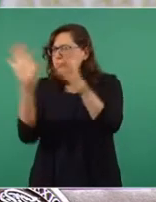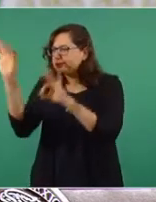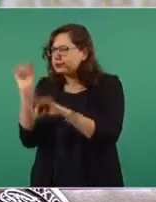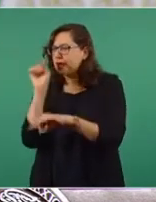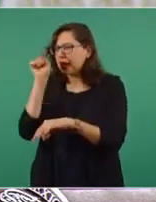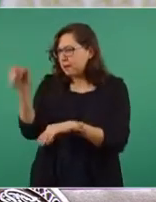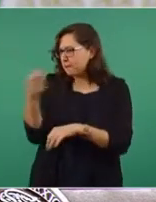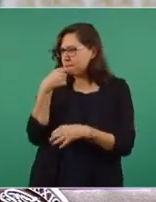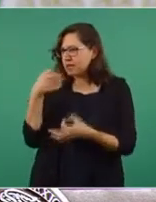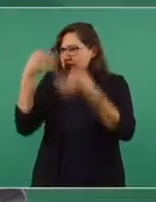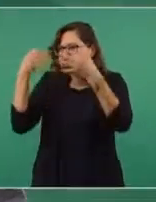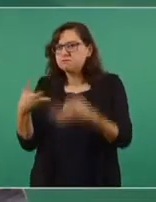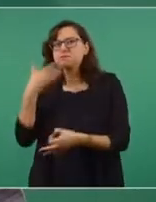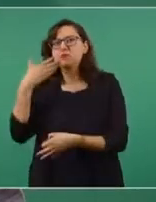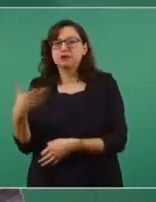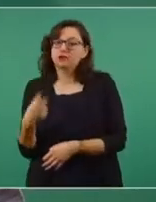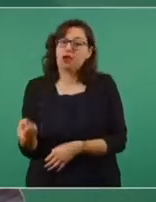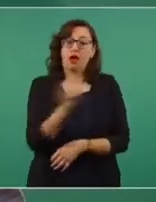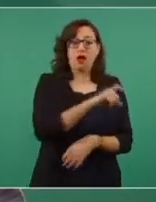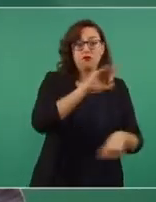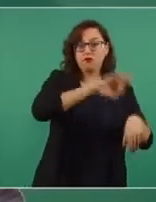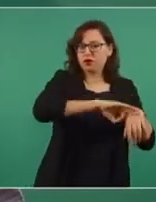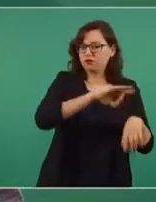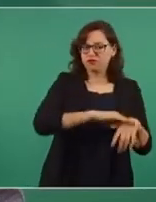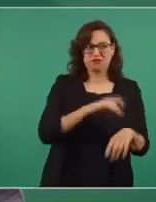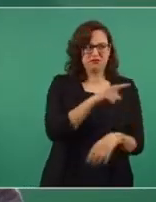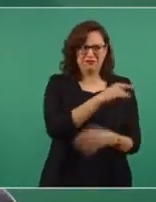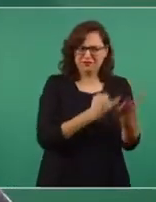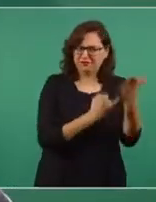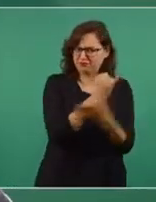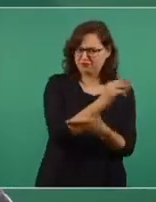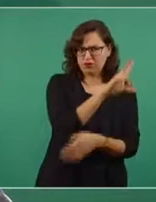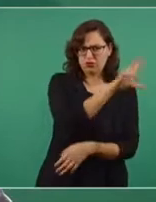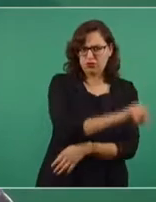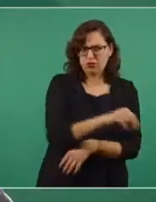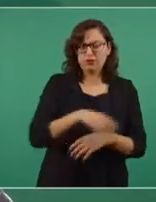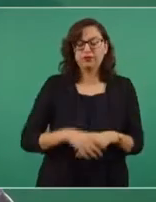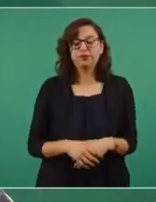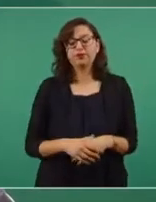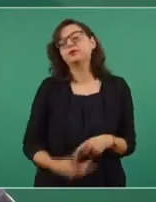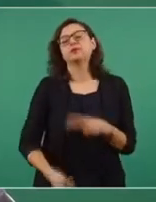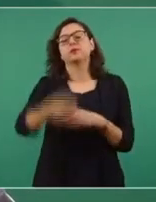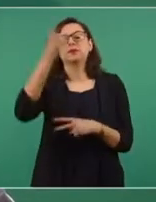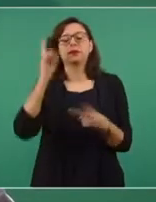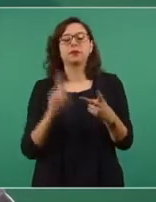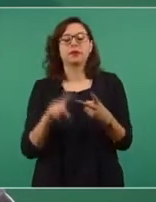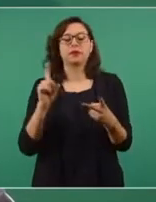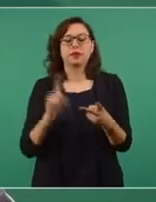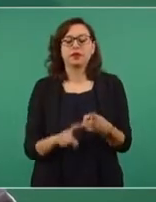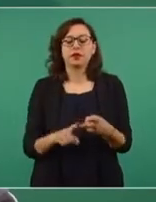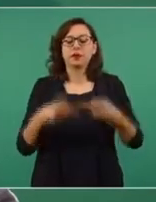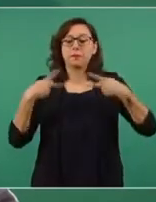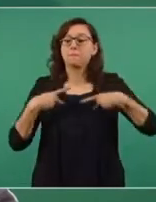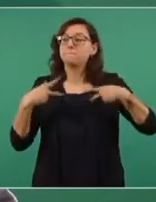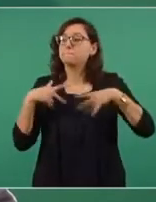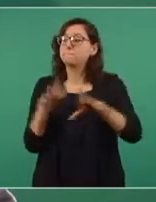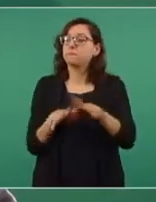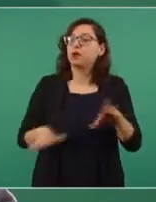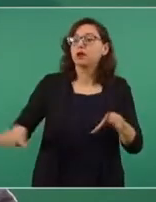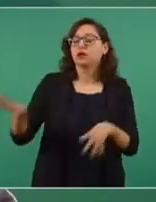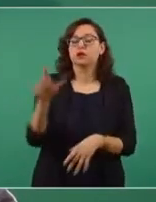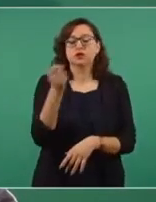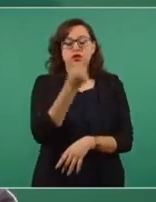individuo. El segundo engranaje es optimizarse de acuerdo a la salud pública. Se